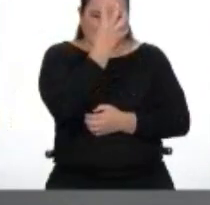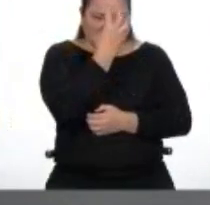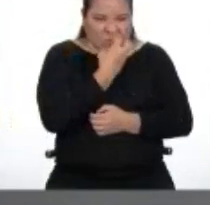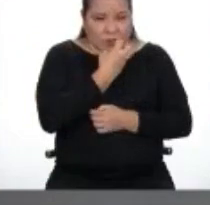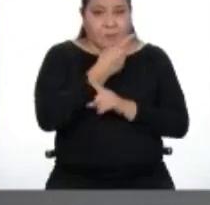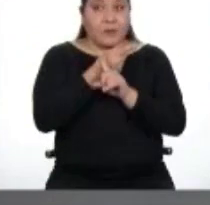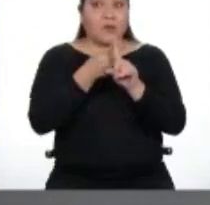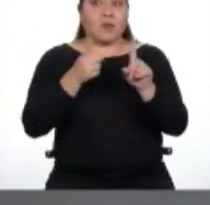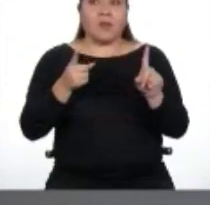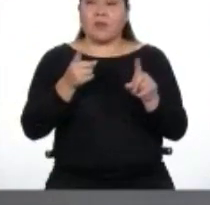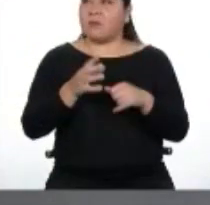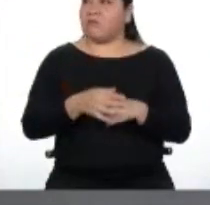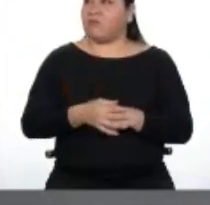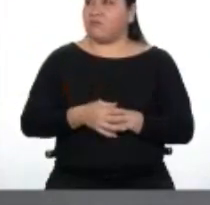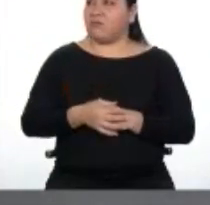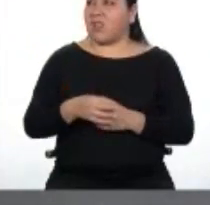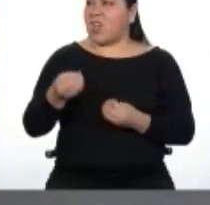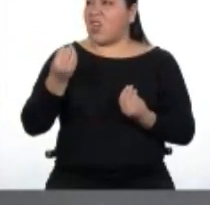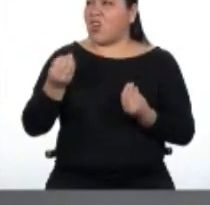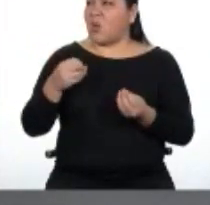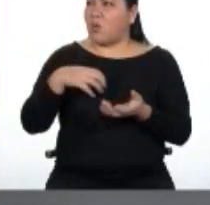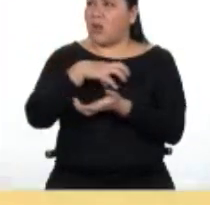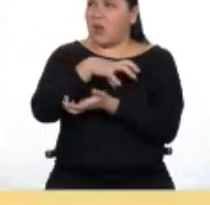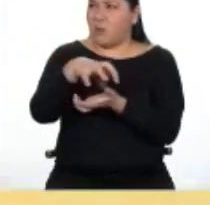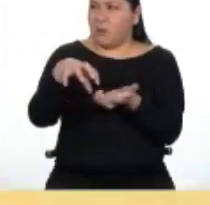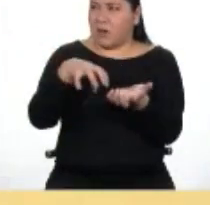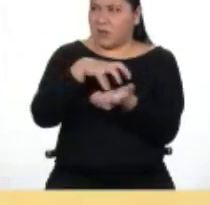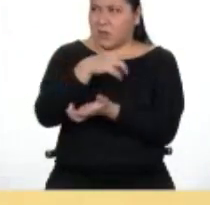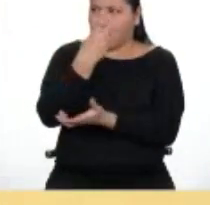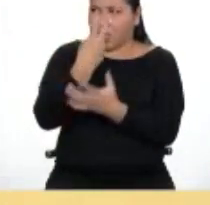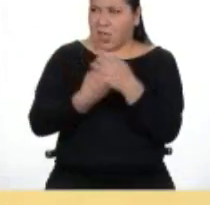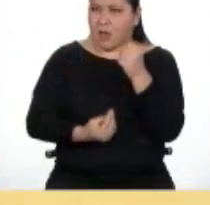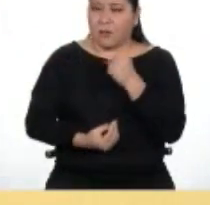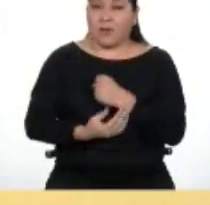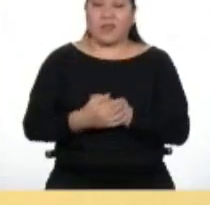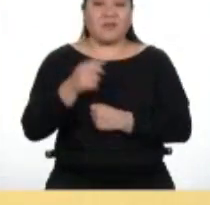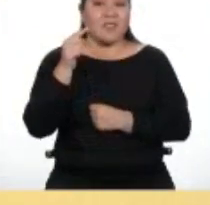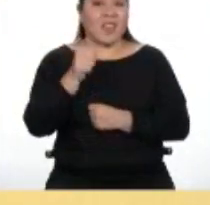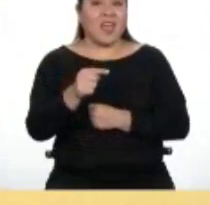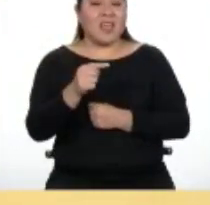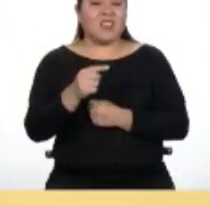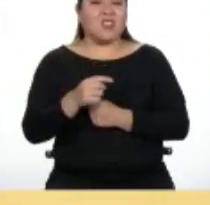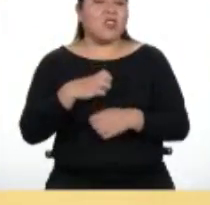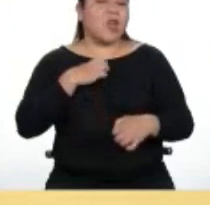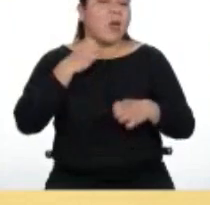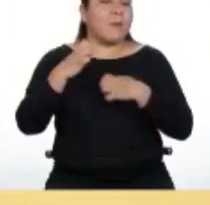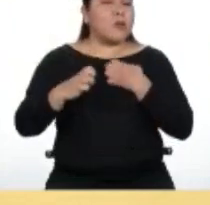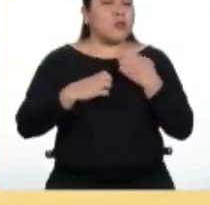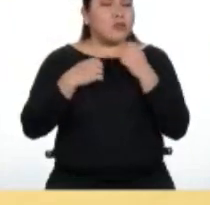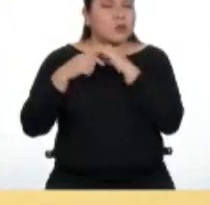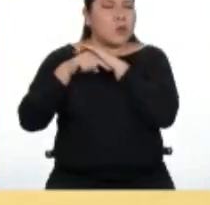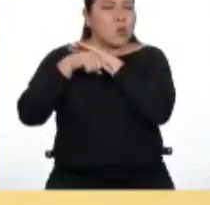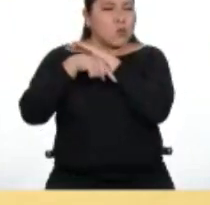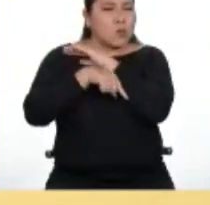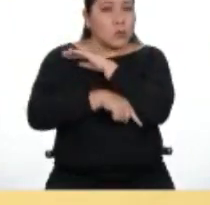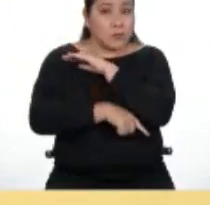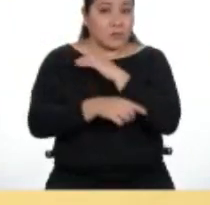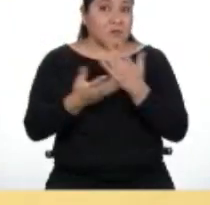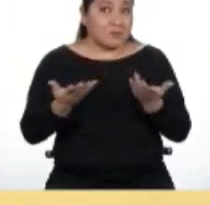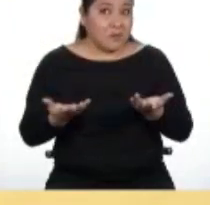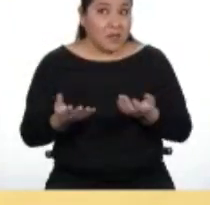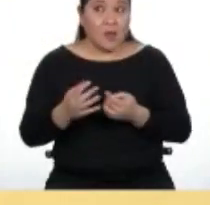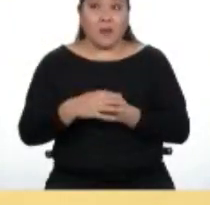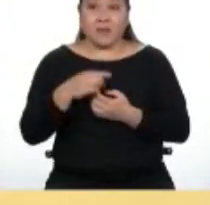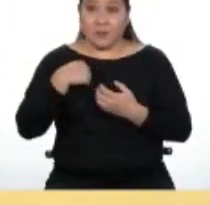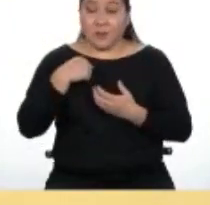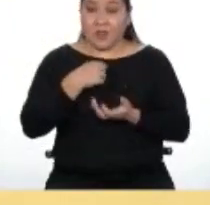cómo llamaríamos a la mezcla de ambas? Esas son emociones más complejas. Pero, ¿qué te parece si